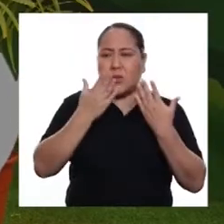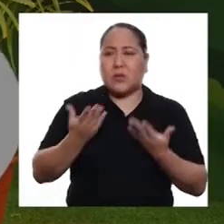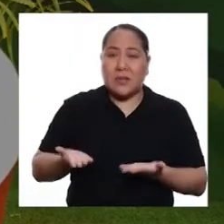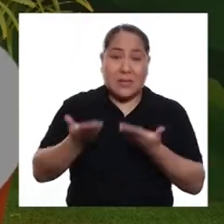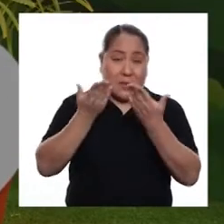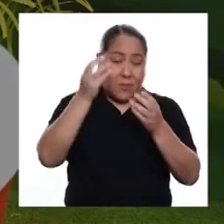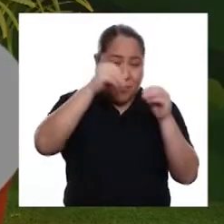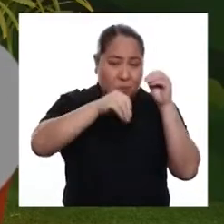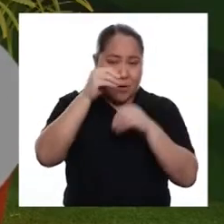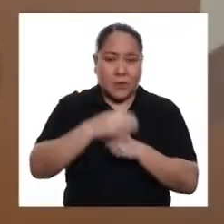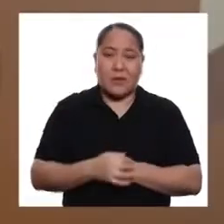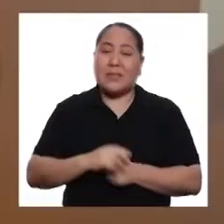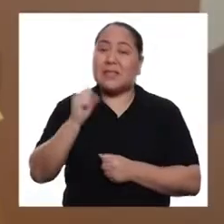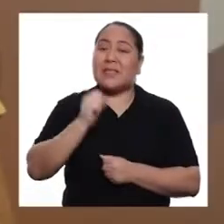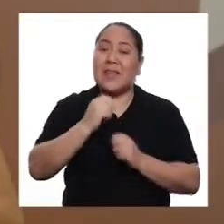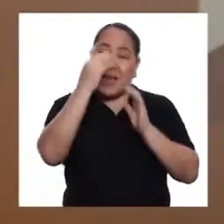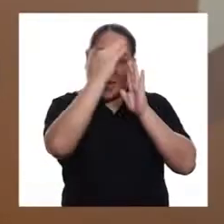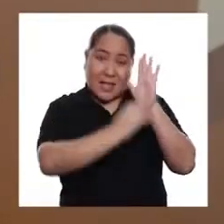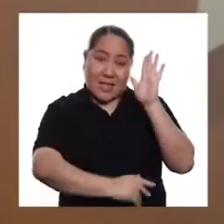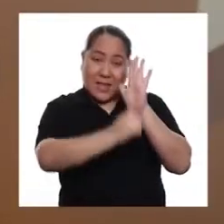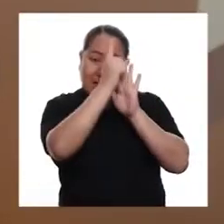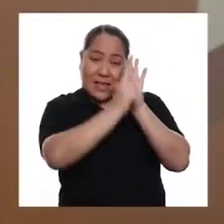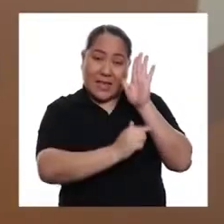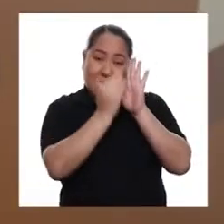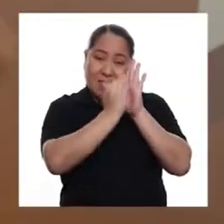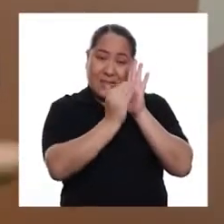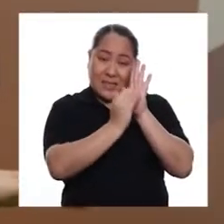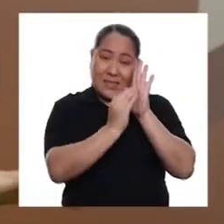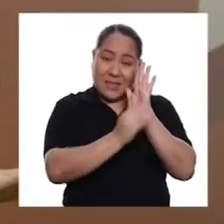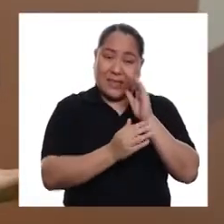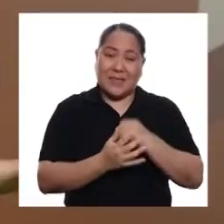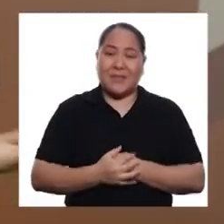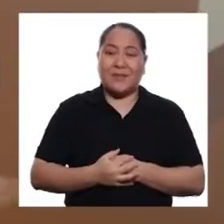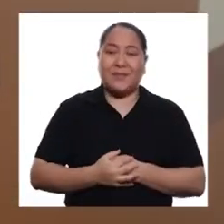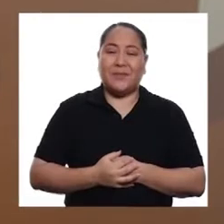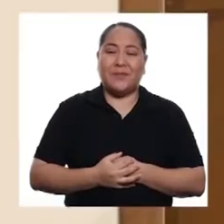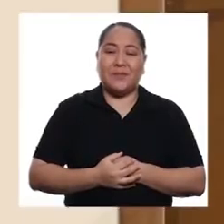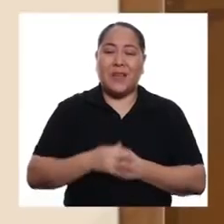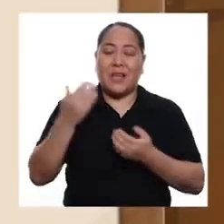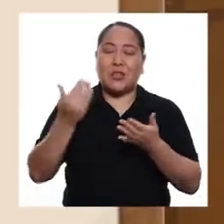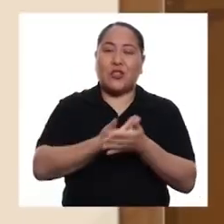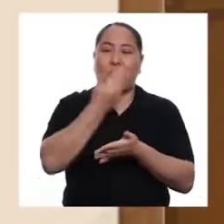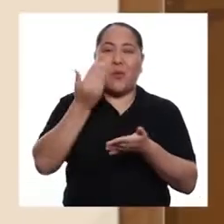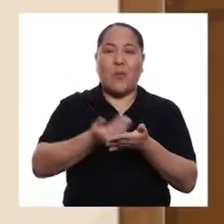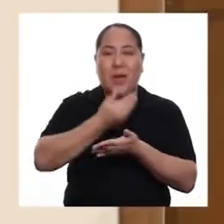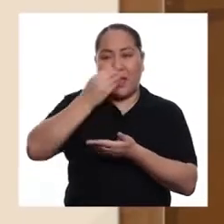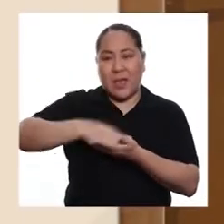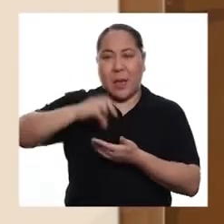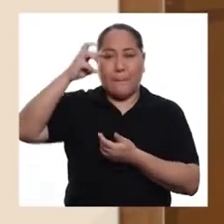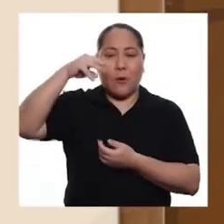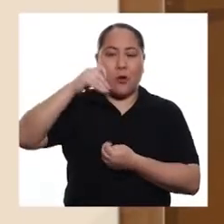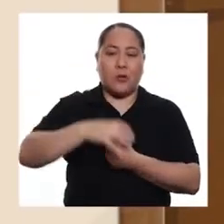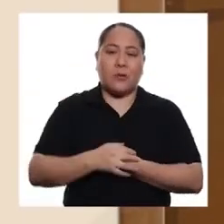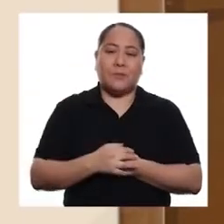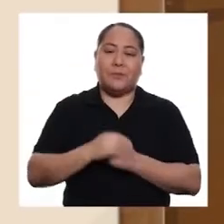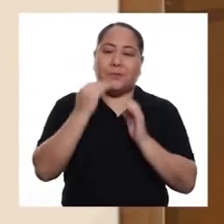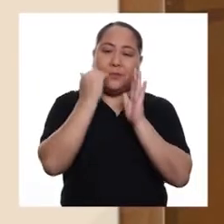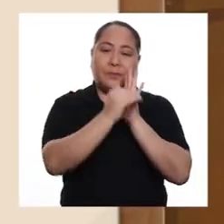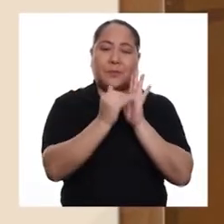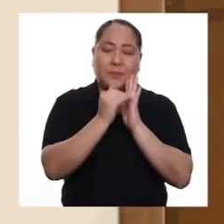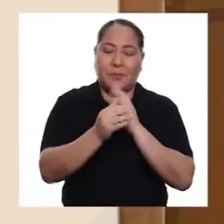ingredientes lleva. Justo aquí les traje la lista de ingredientes. Sopa de mote,